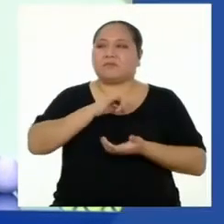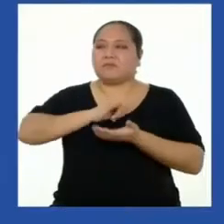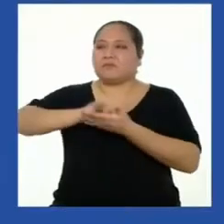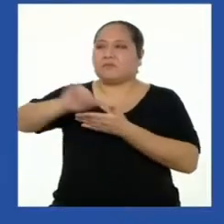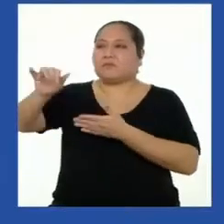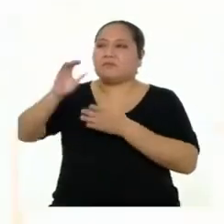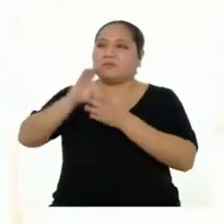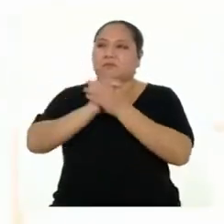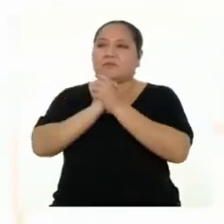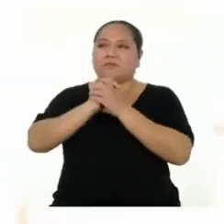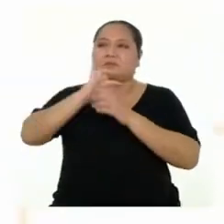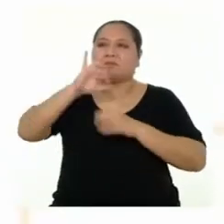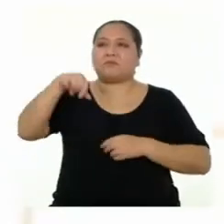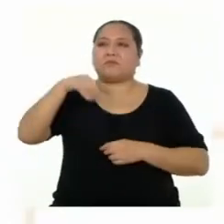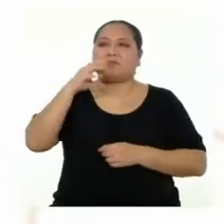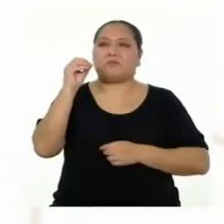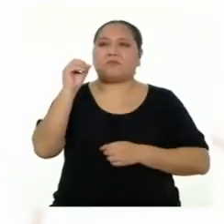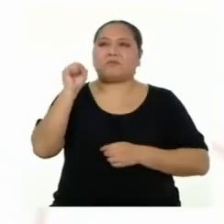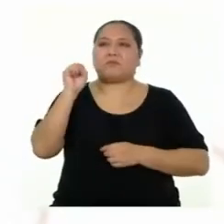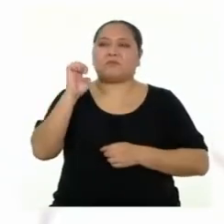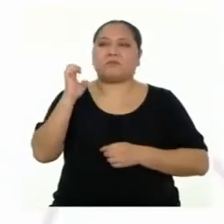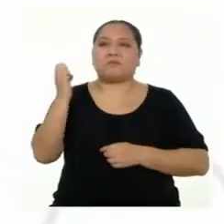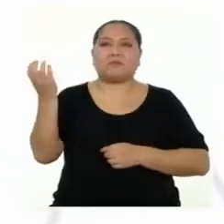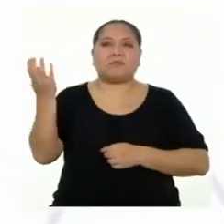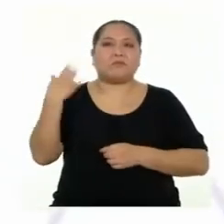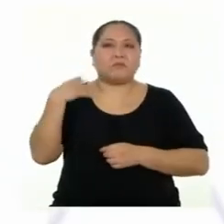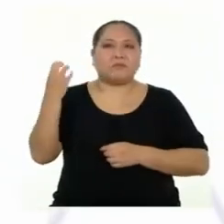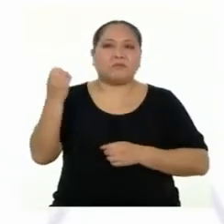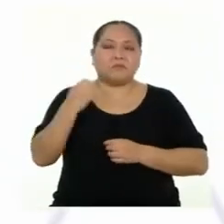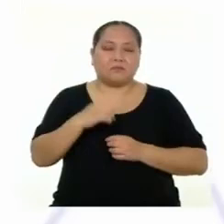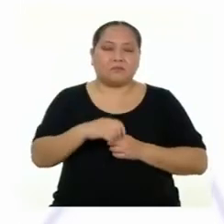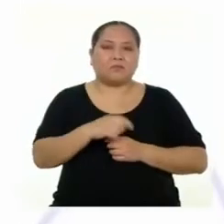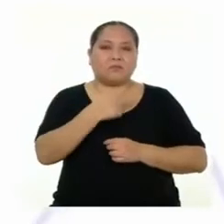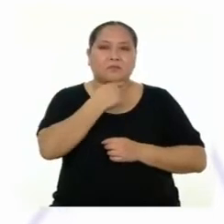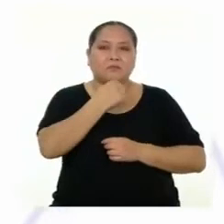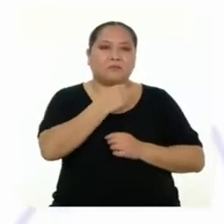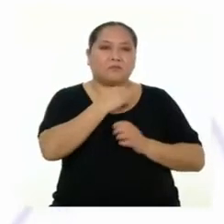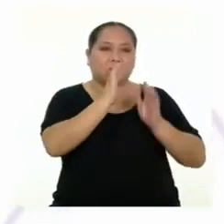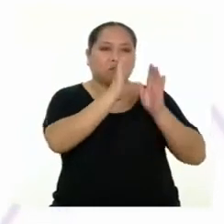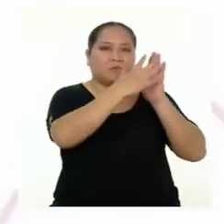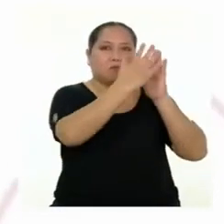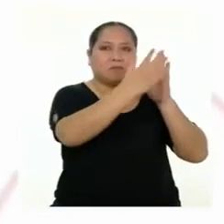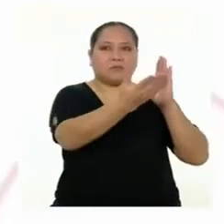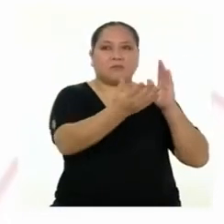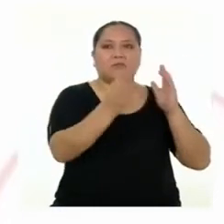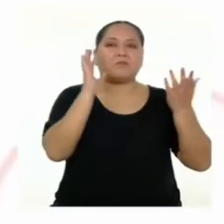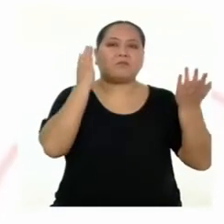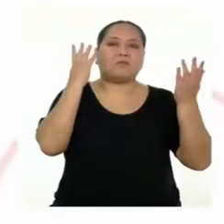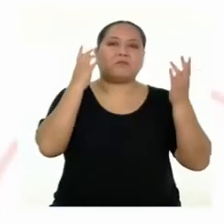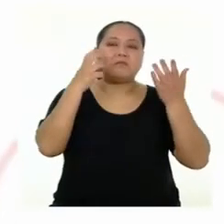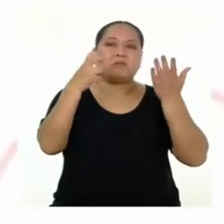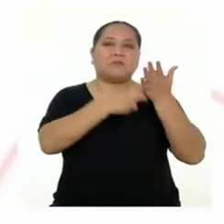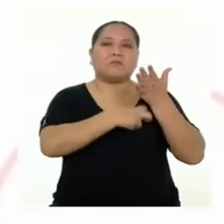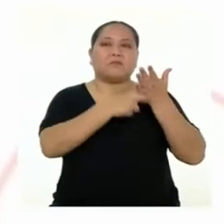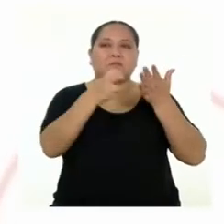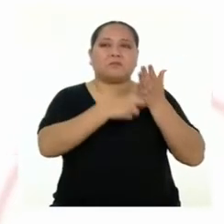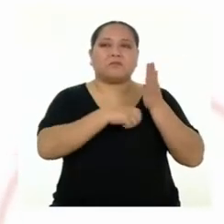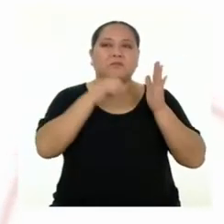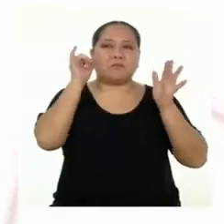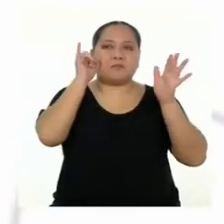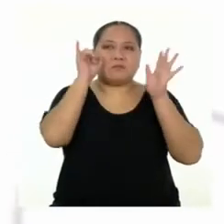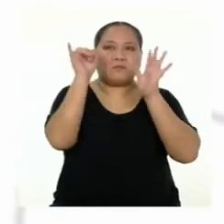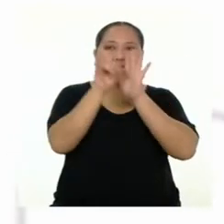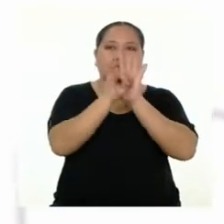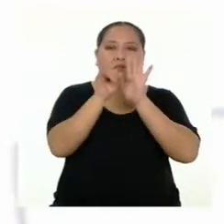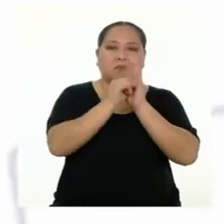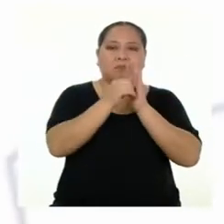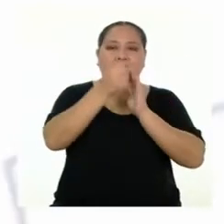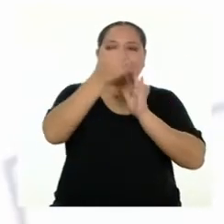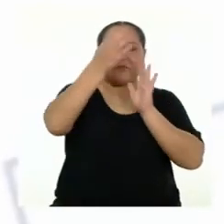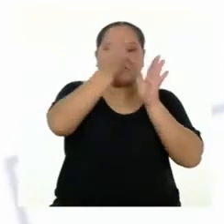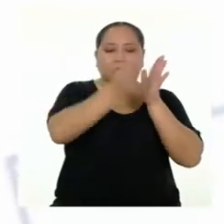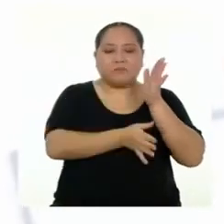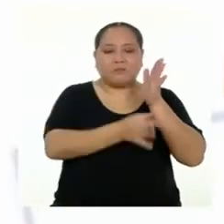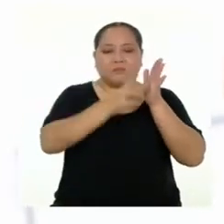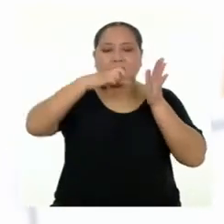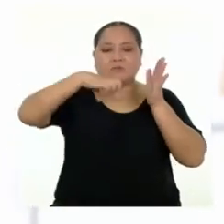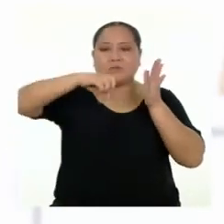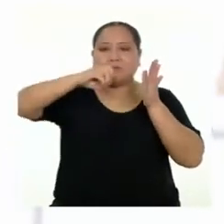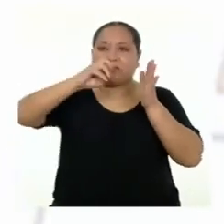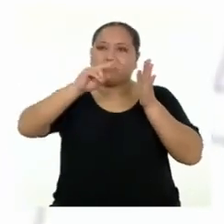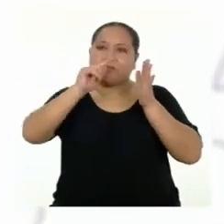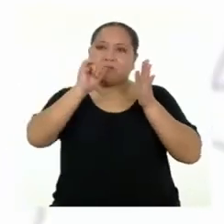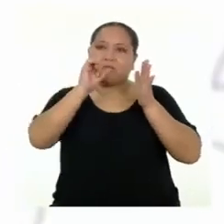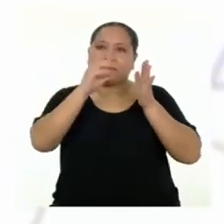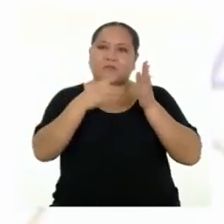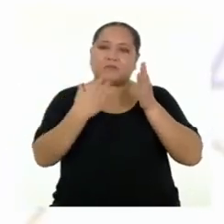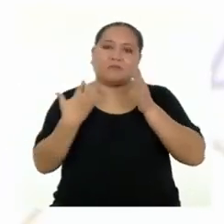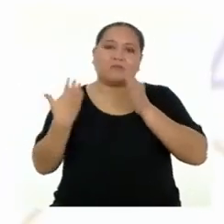amigo José. Me dijo que le gustó la estructura, tipo revista, y que las imágenes de mi portada y contraportada lo dejaban